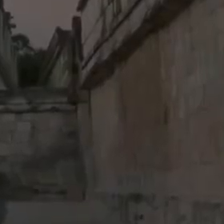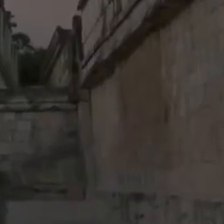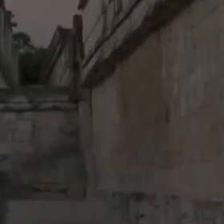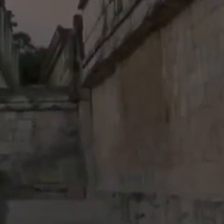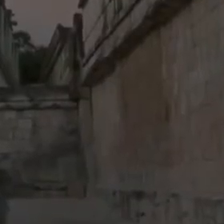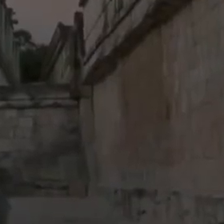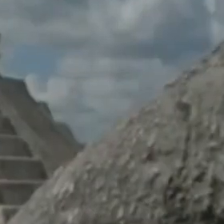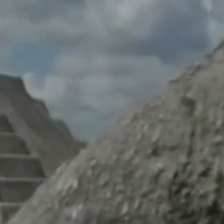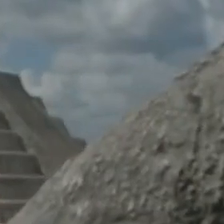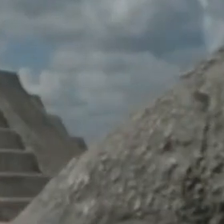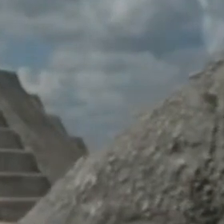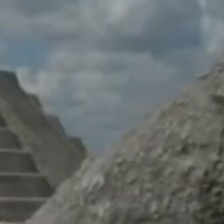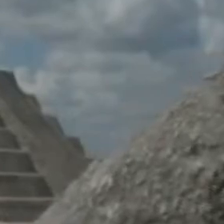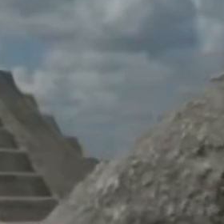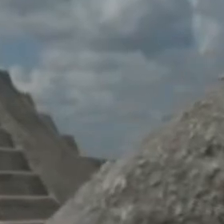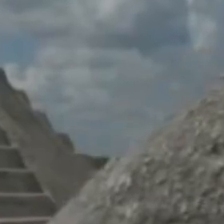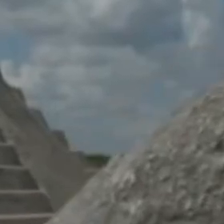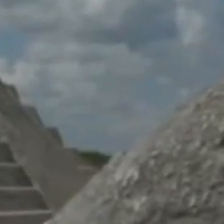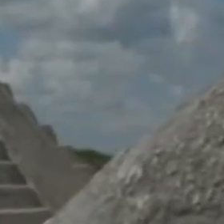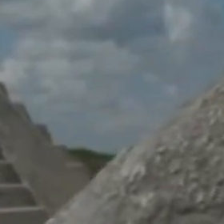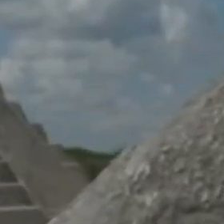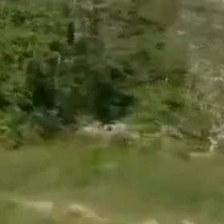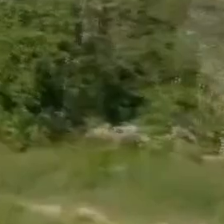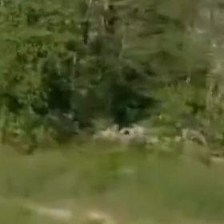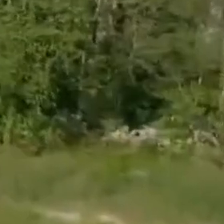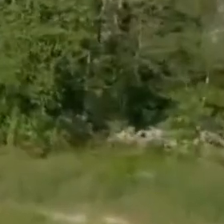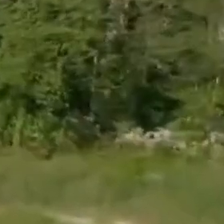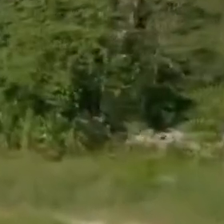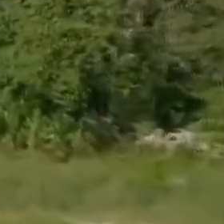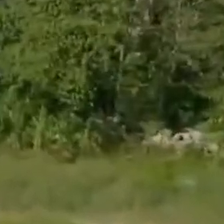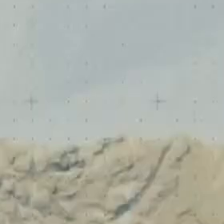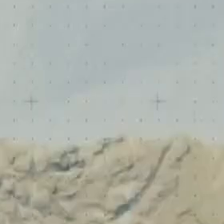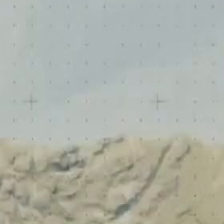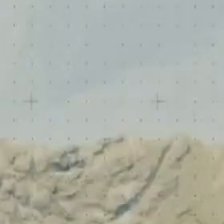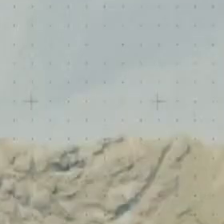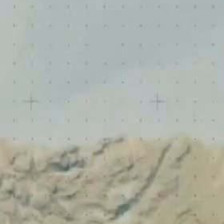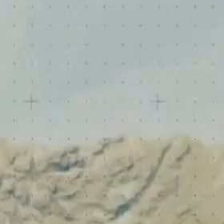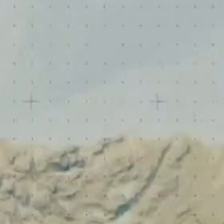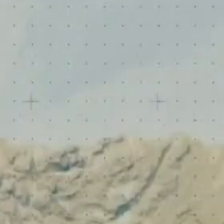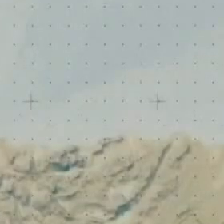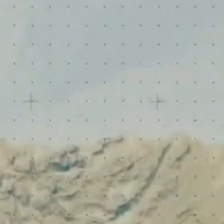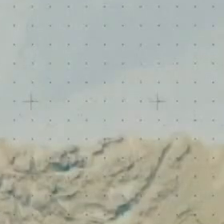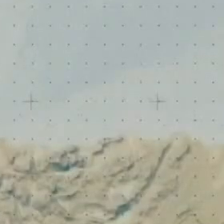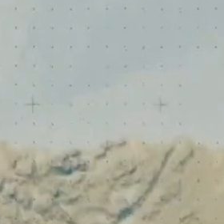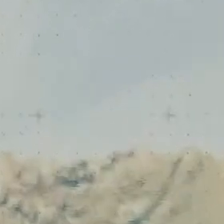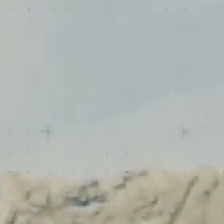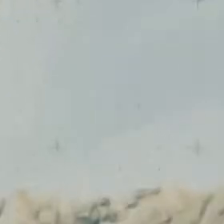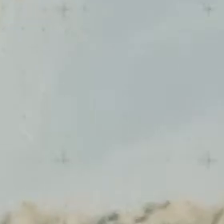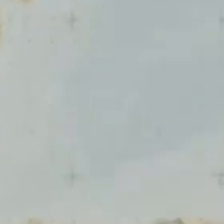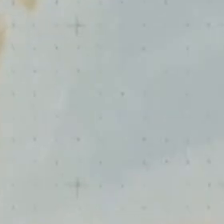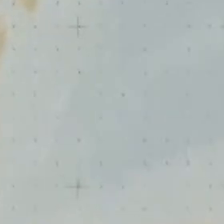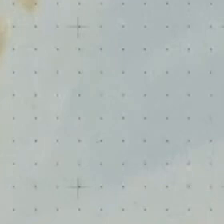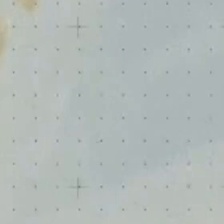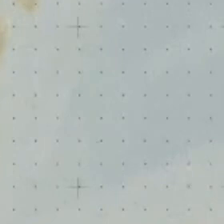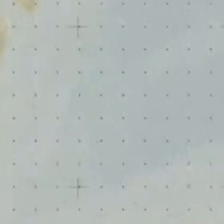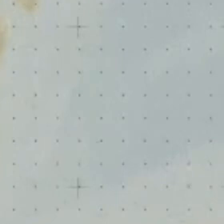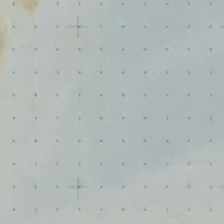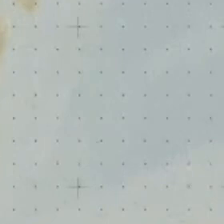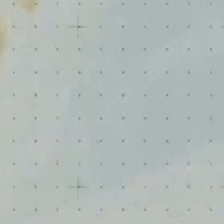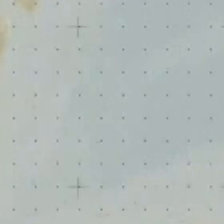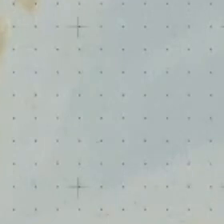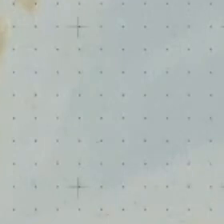la grandeza de esta zona con toda la península y el resto del país. El tramo 4 del Tren Maya recorre